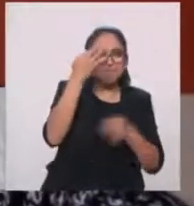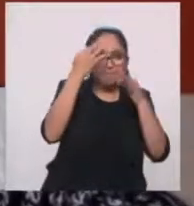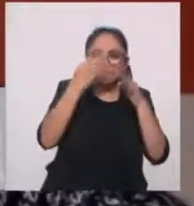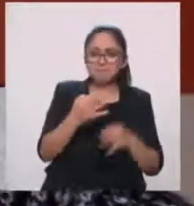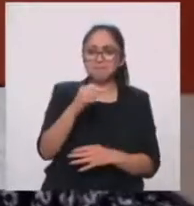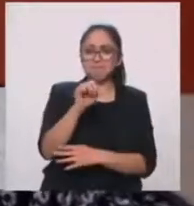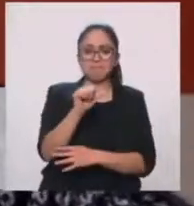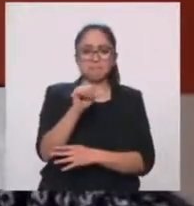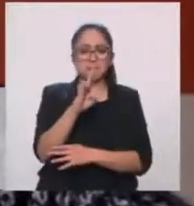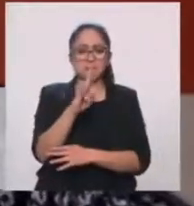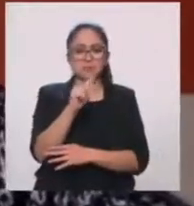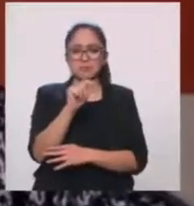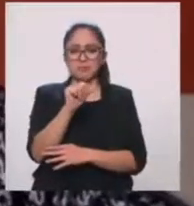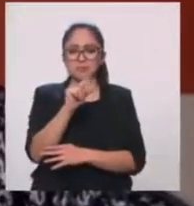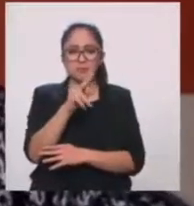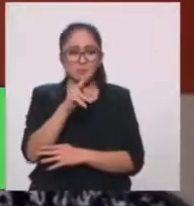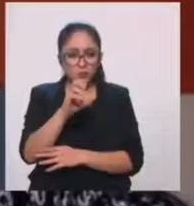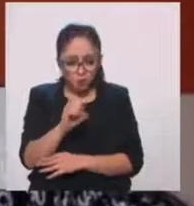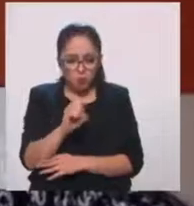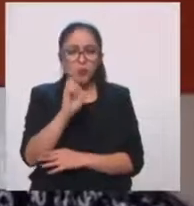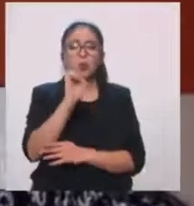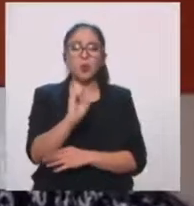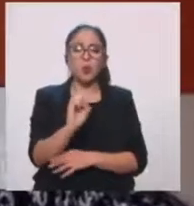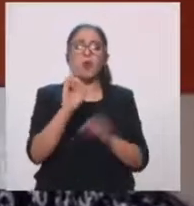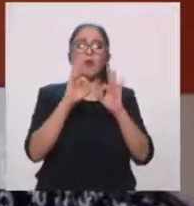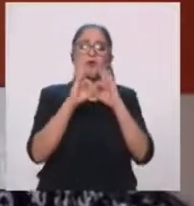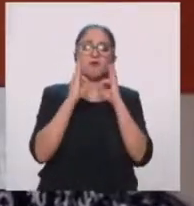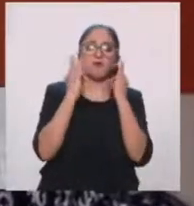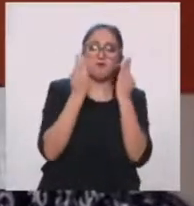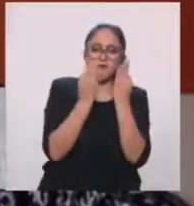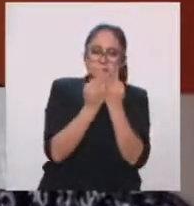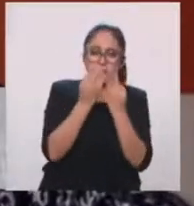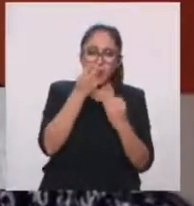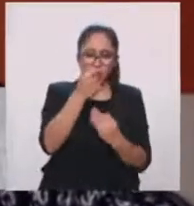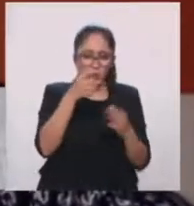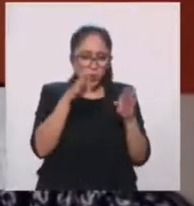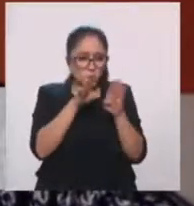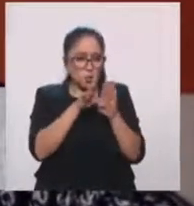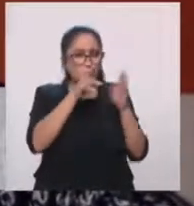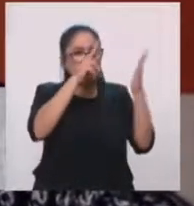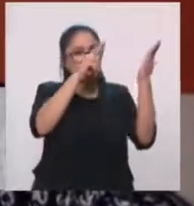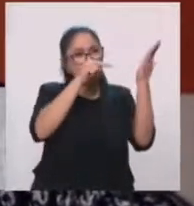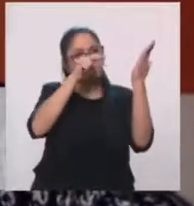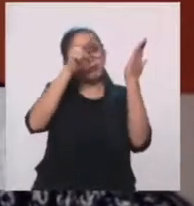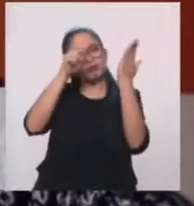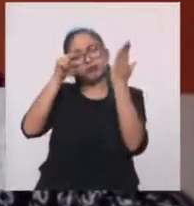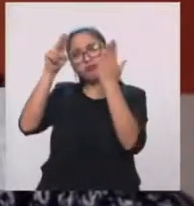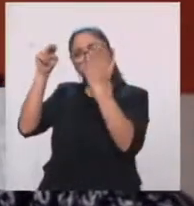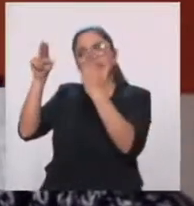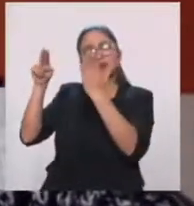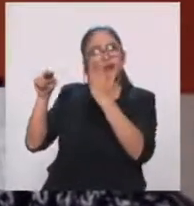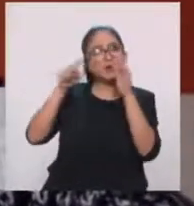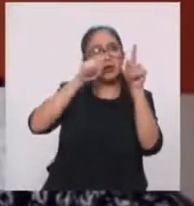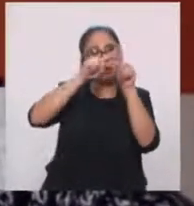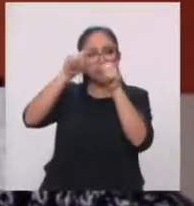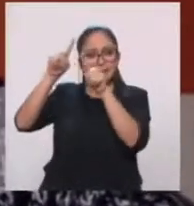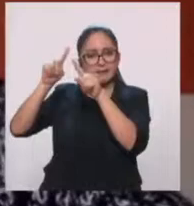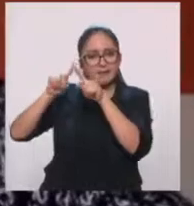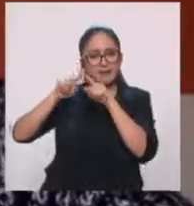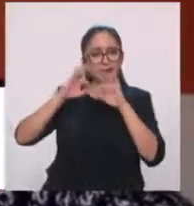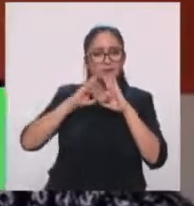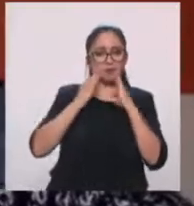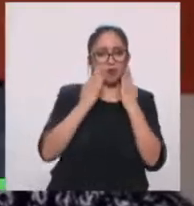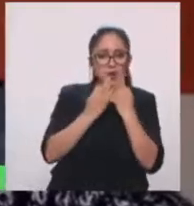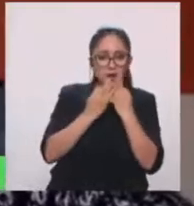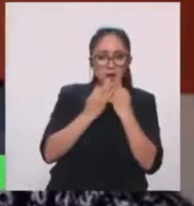formas distintas de representar las figuras. Entonces, ese fue el